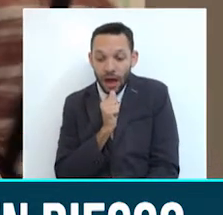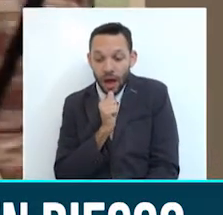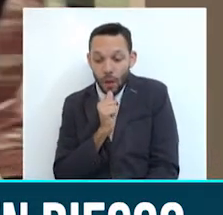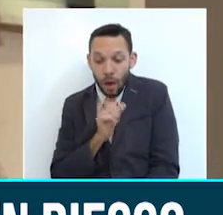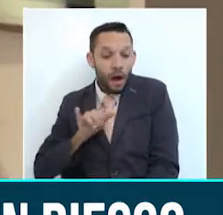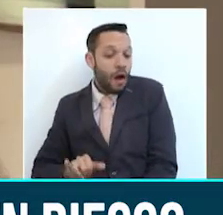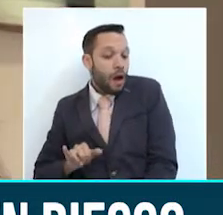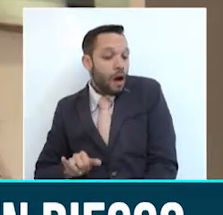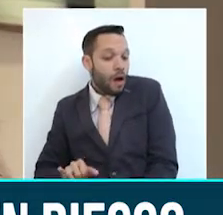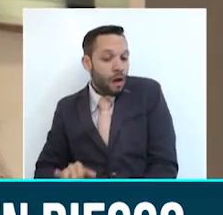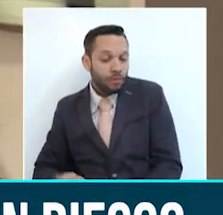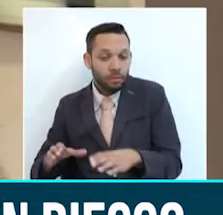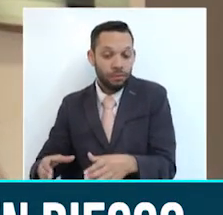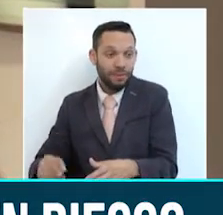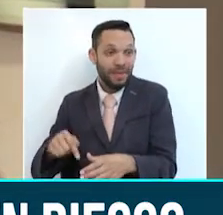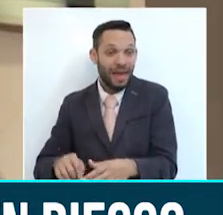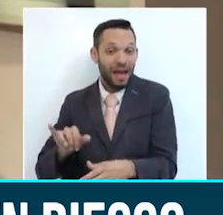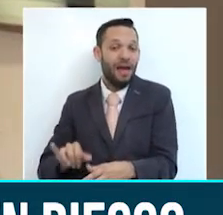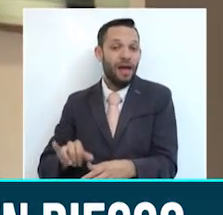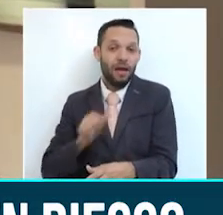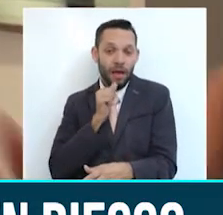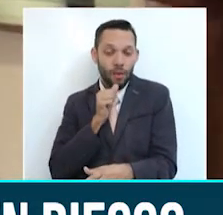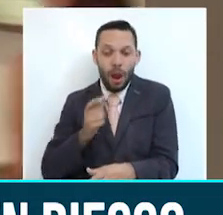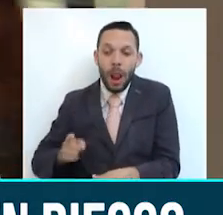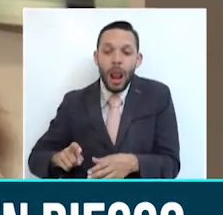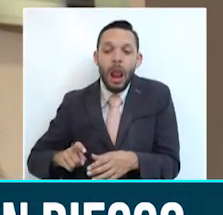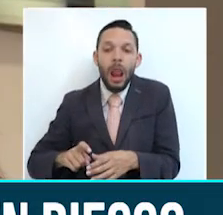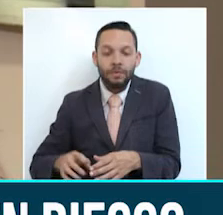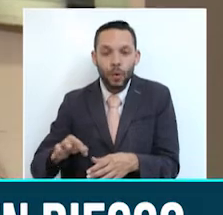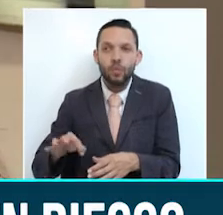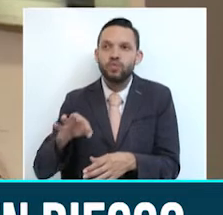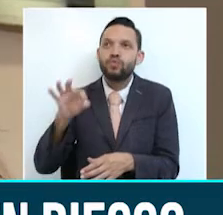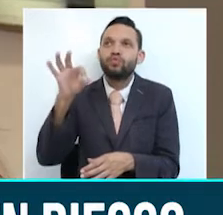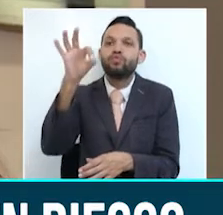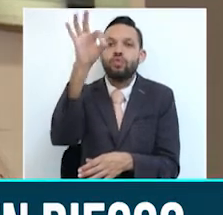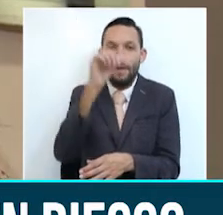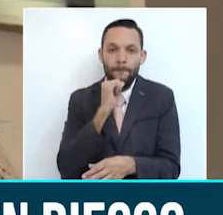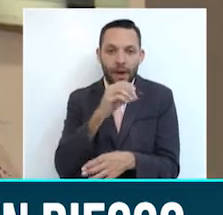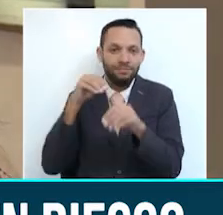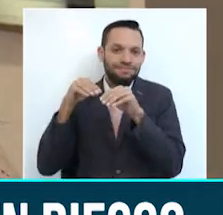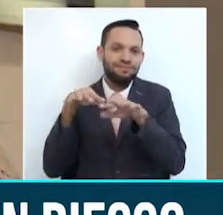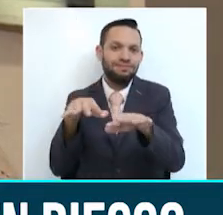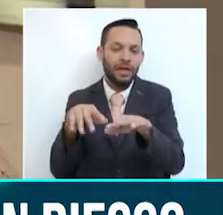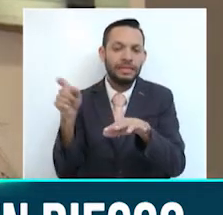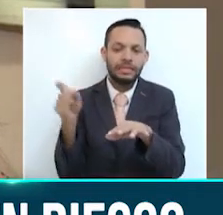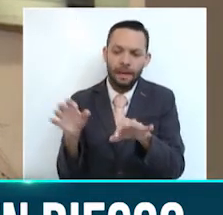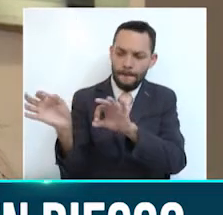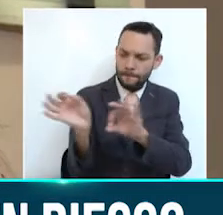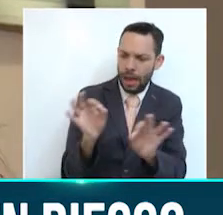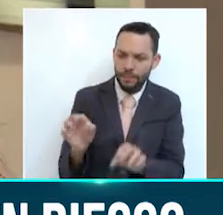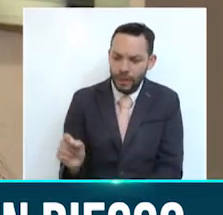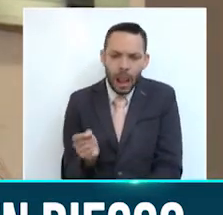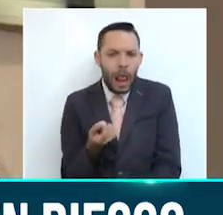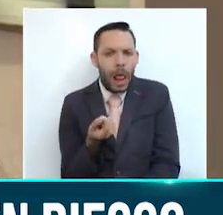recipientes, porque normalmente allí están las larvas y hay una proliferación de estos zancudos. Recordemos que estos zancudos son